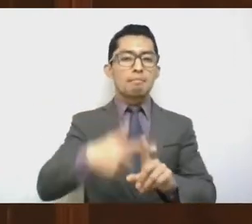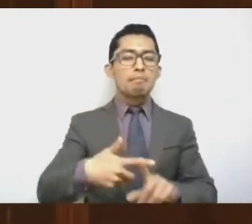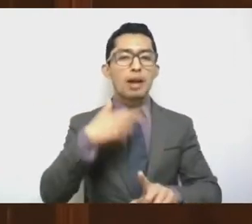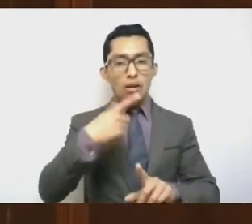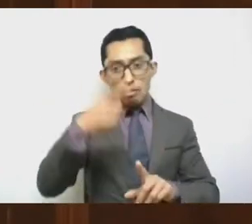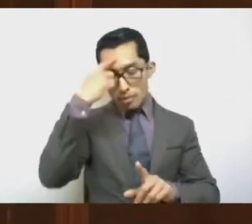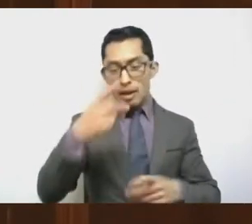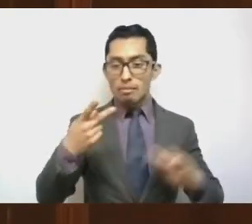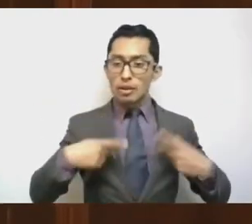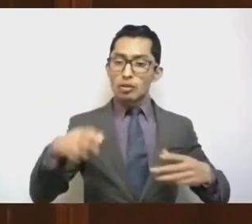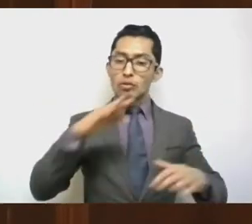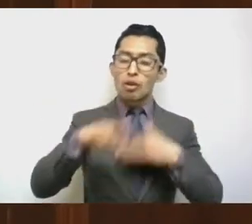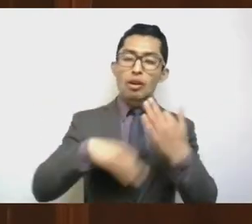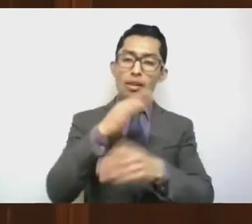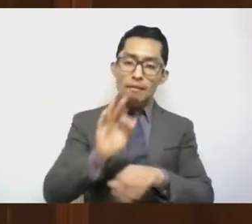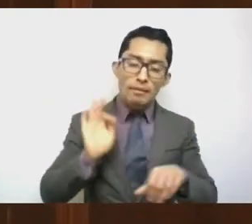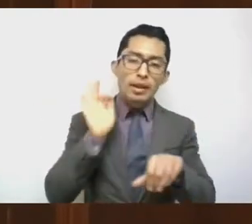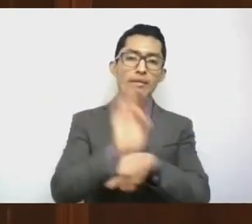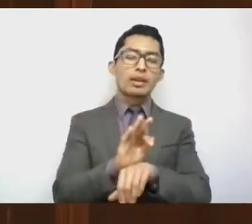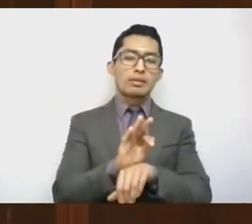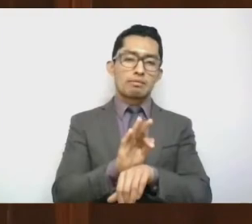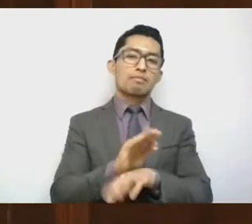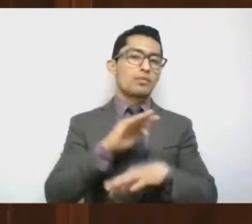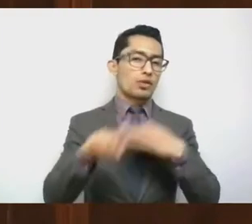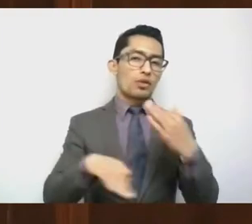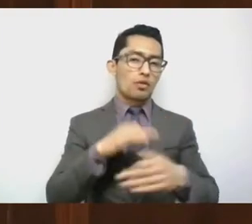población, para el beneficio de la sociedad.